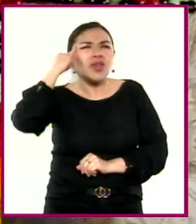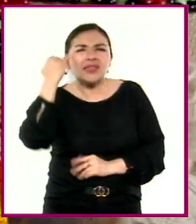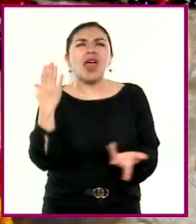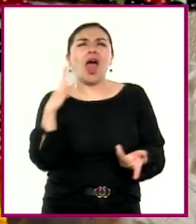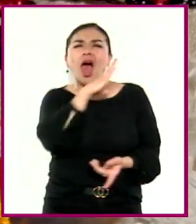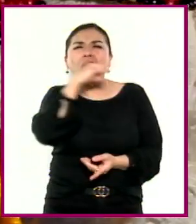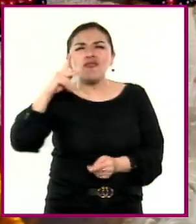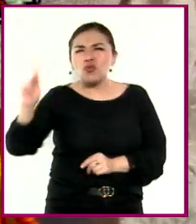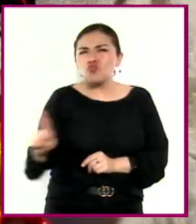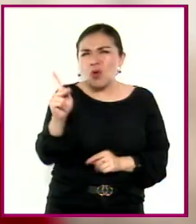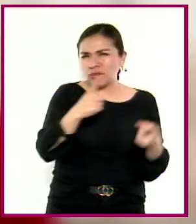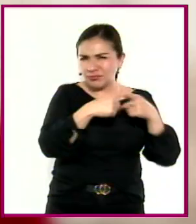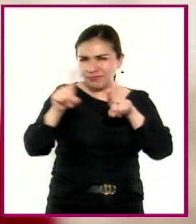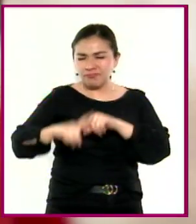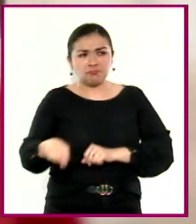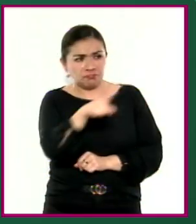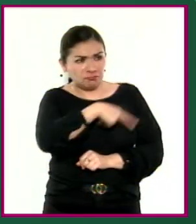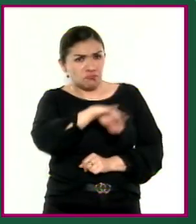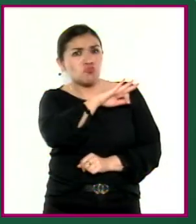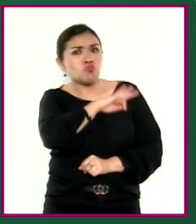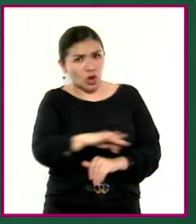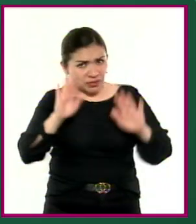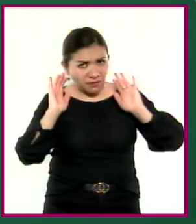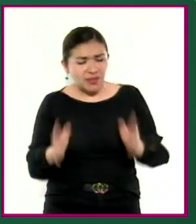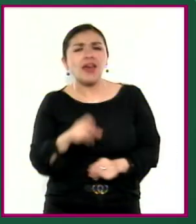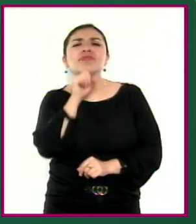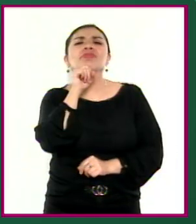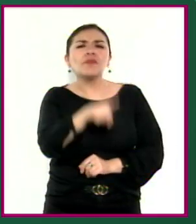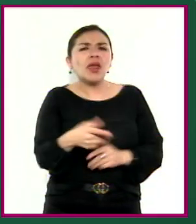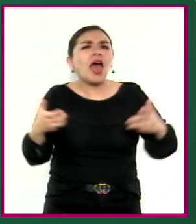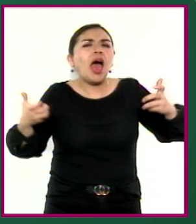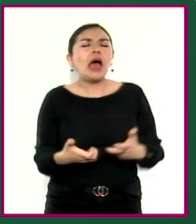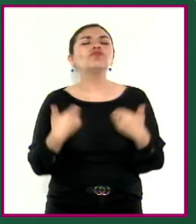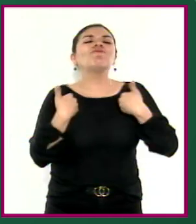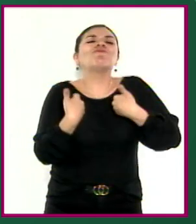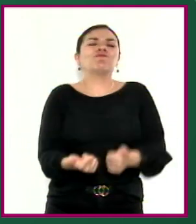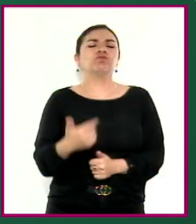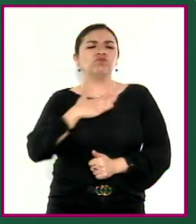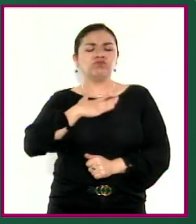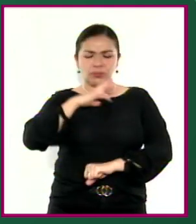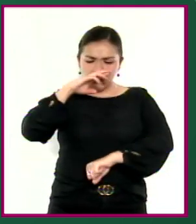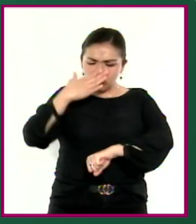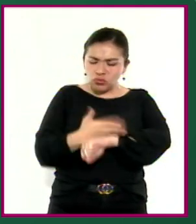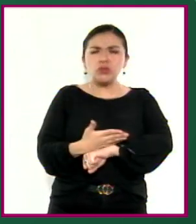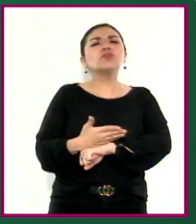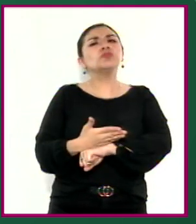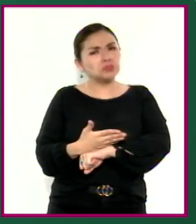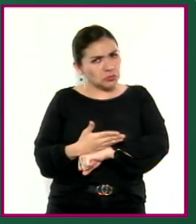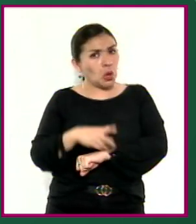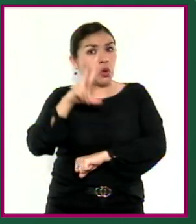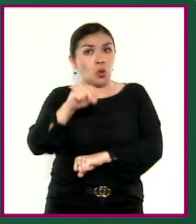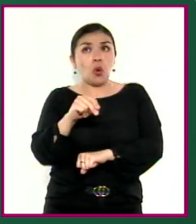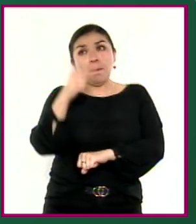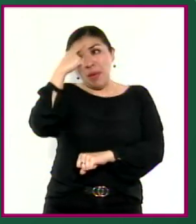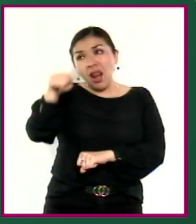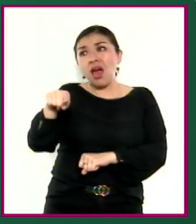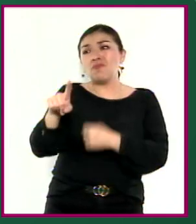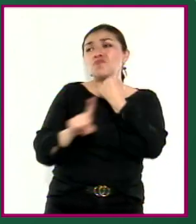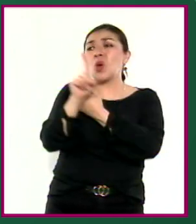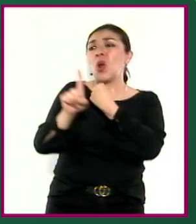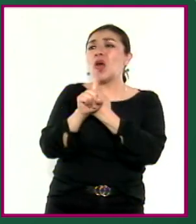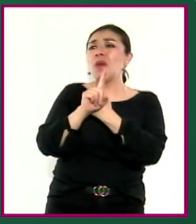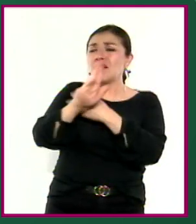indígenas y afromexicanos. Son capaces, de igual manera, de asumir compromisos de bajo impacto